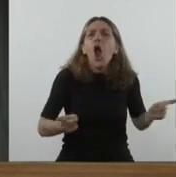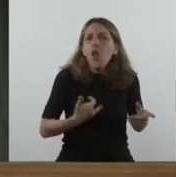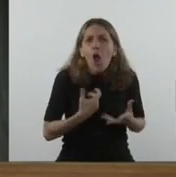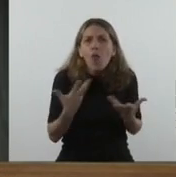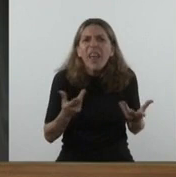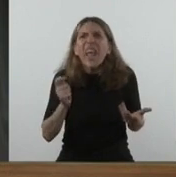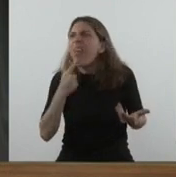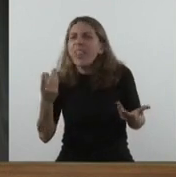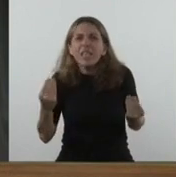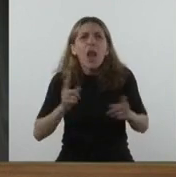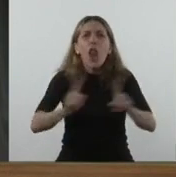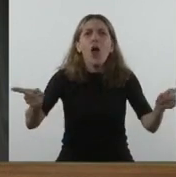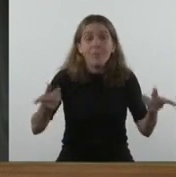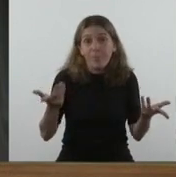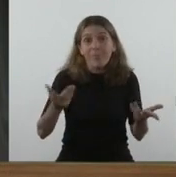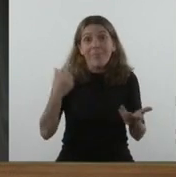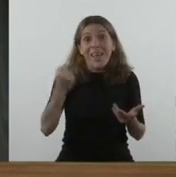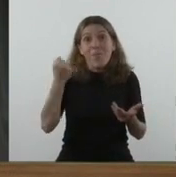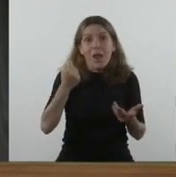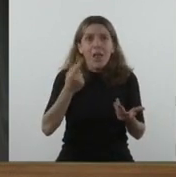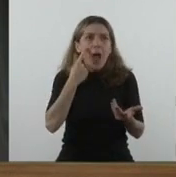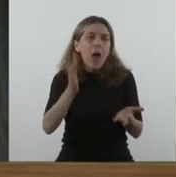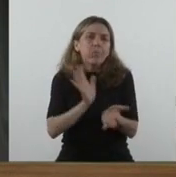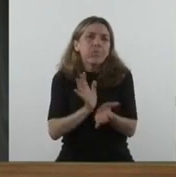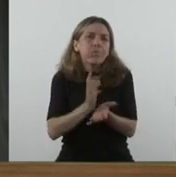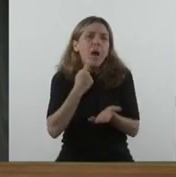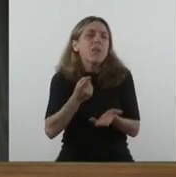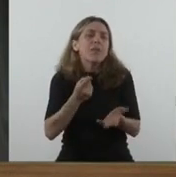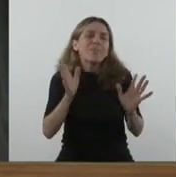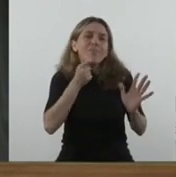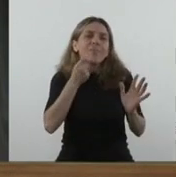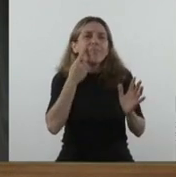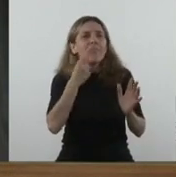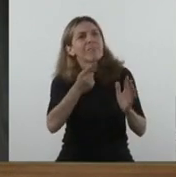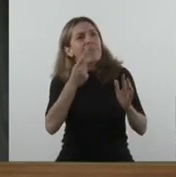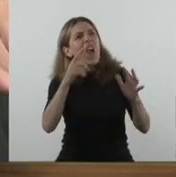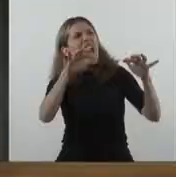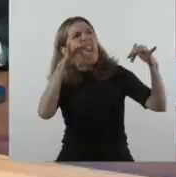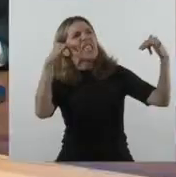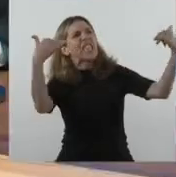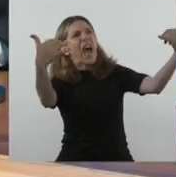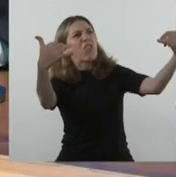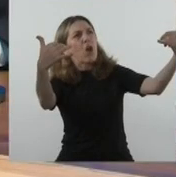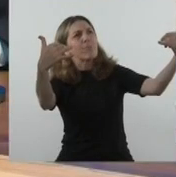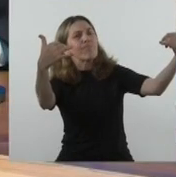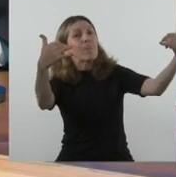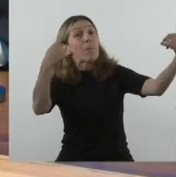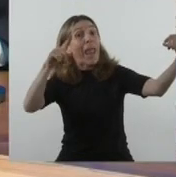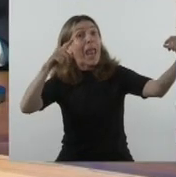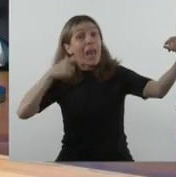sería que uno vea solo un estadio, pero cuando uno sobrevuela Santiago,